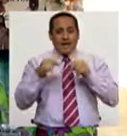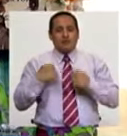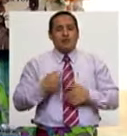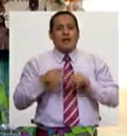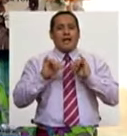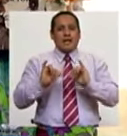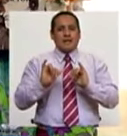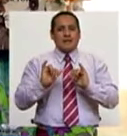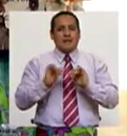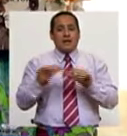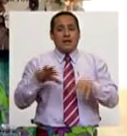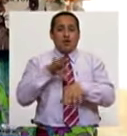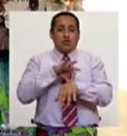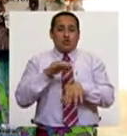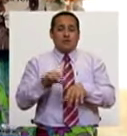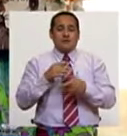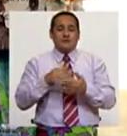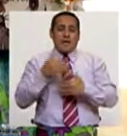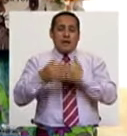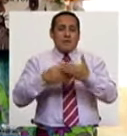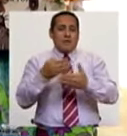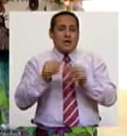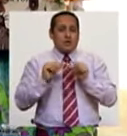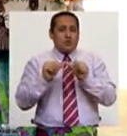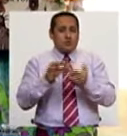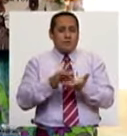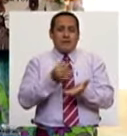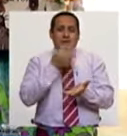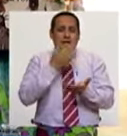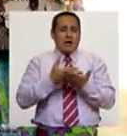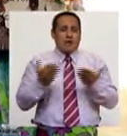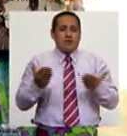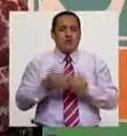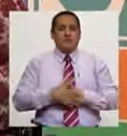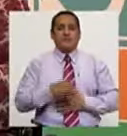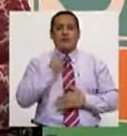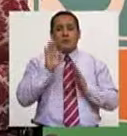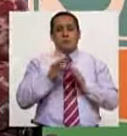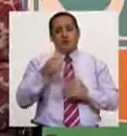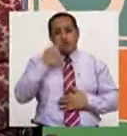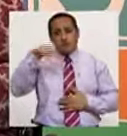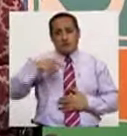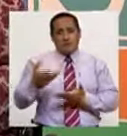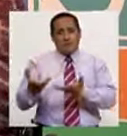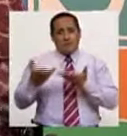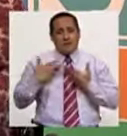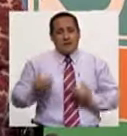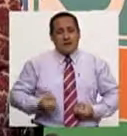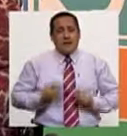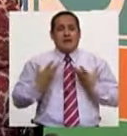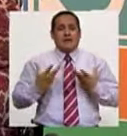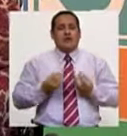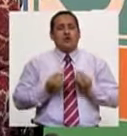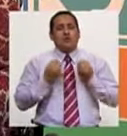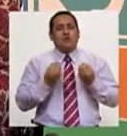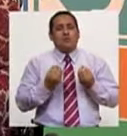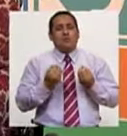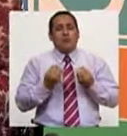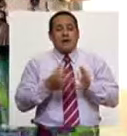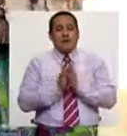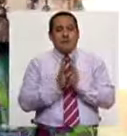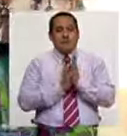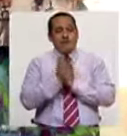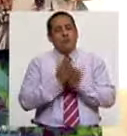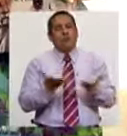queda del lado médico, pues, ya seguir con su tratamiento. Pongamos que ya necesito que me animen y que me alegren en este momento. Pero, por